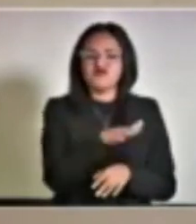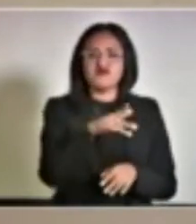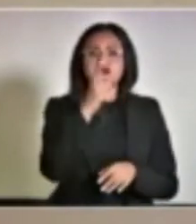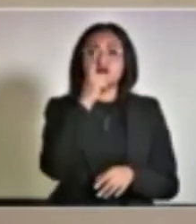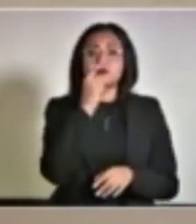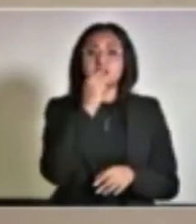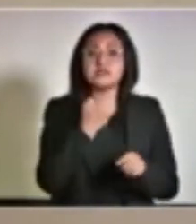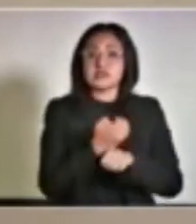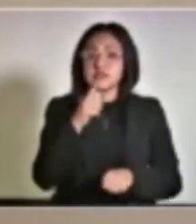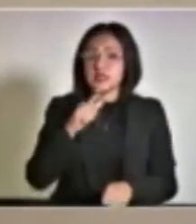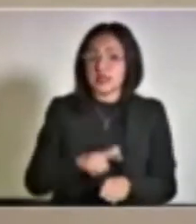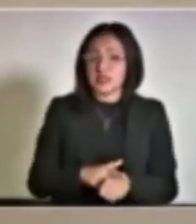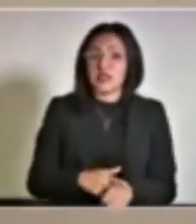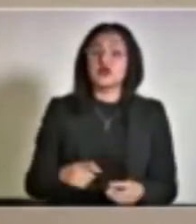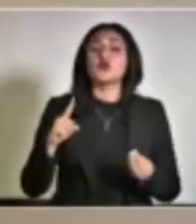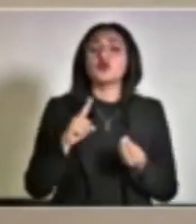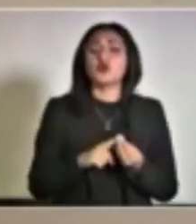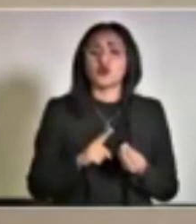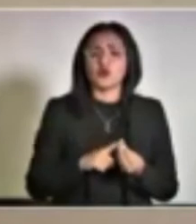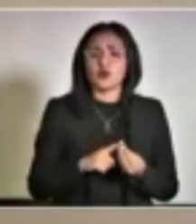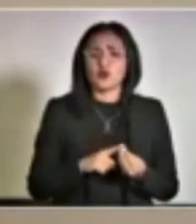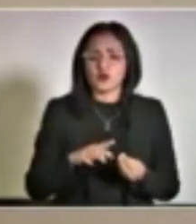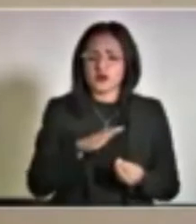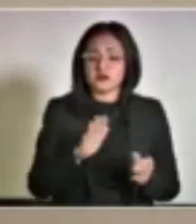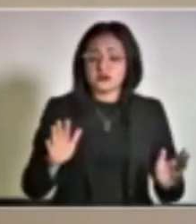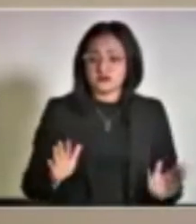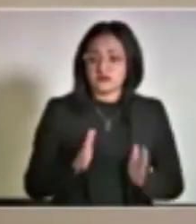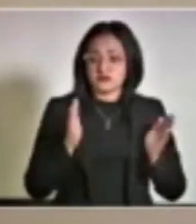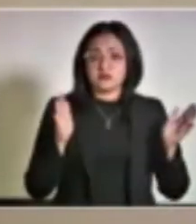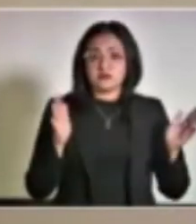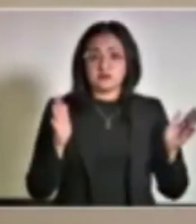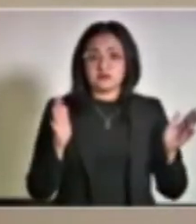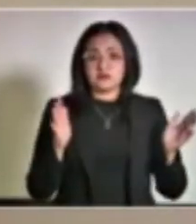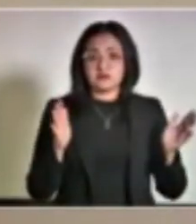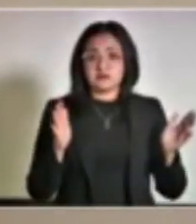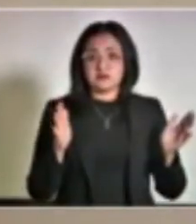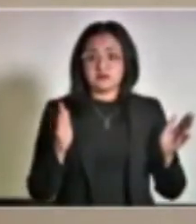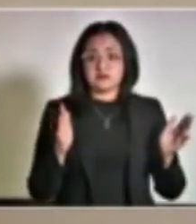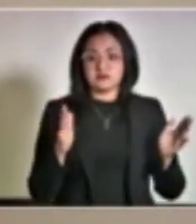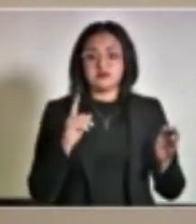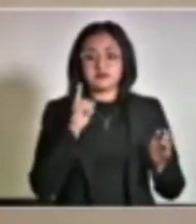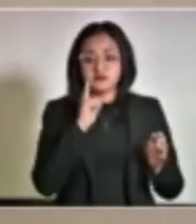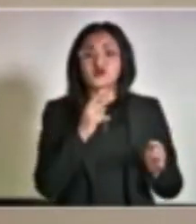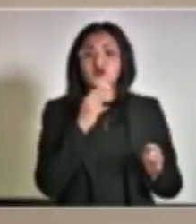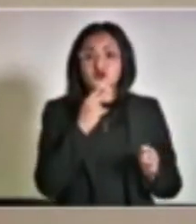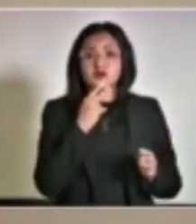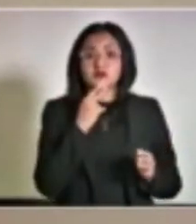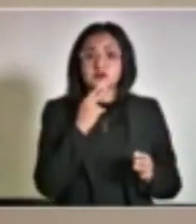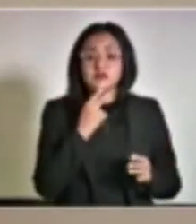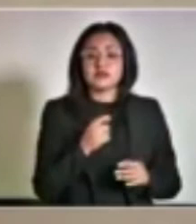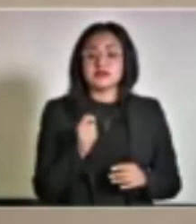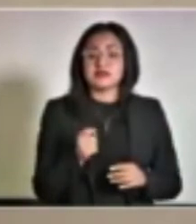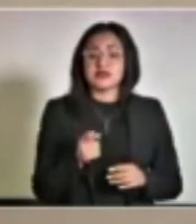en donde sorprendimos funcionando lo que se